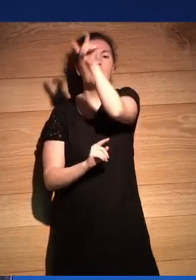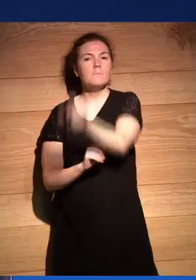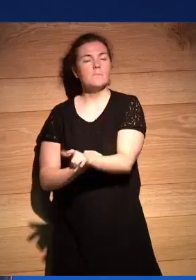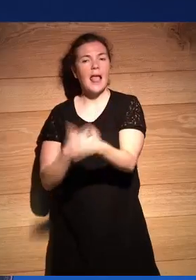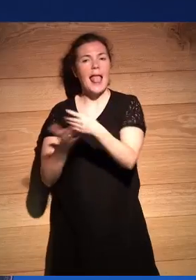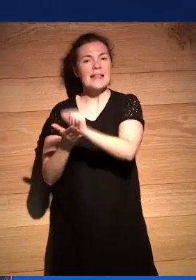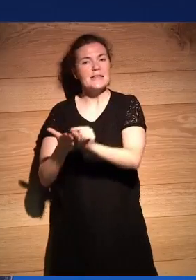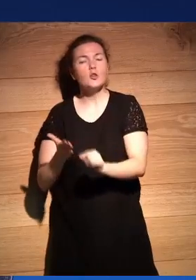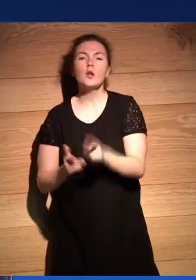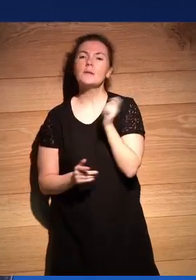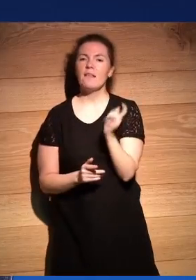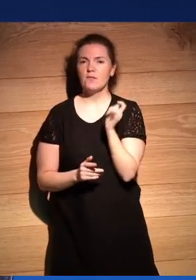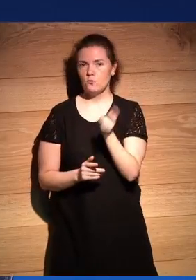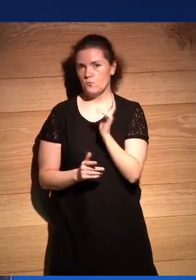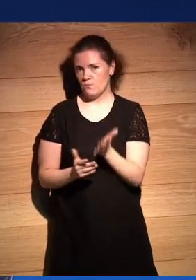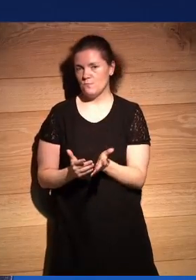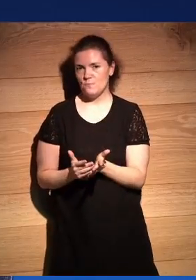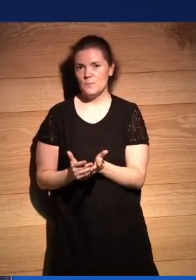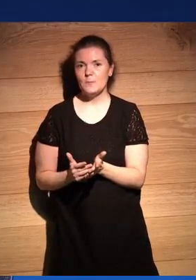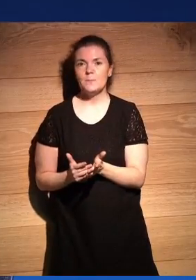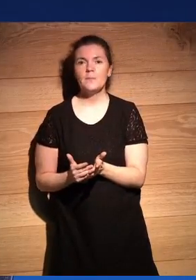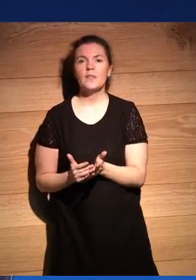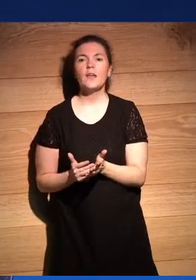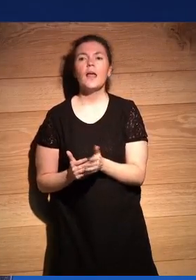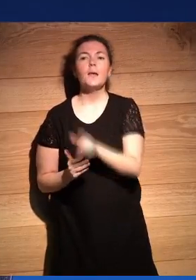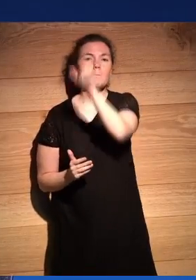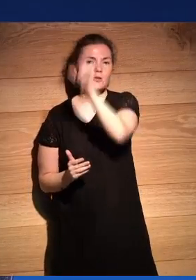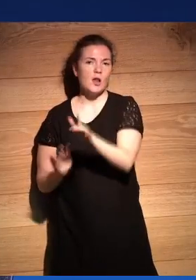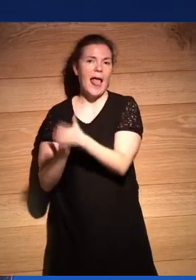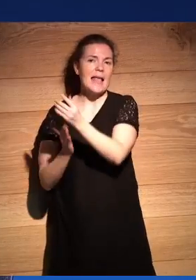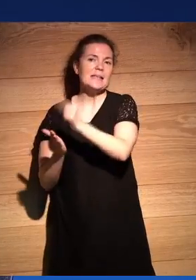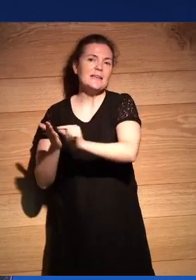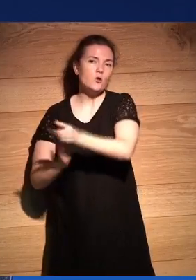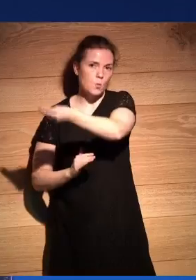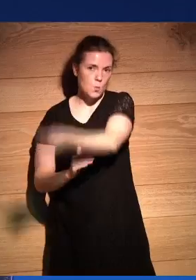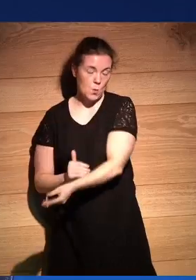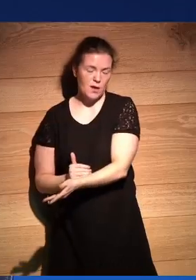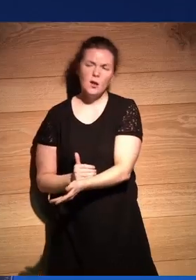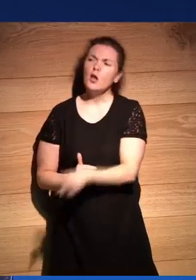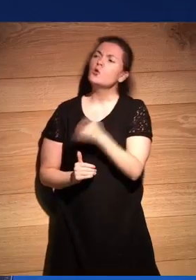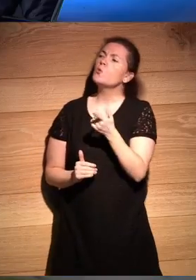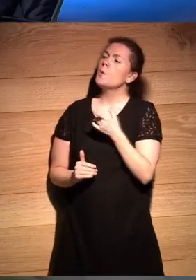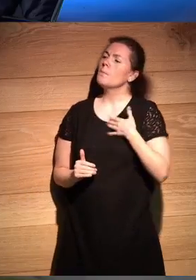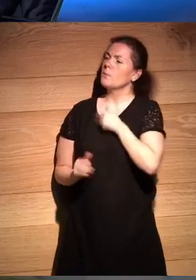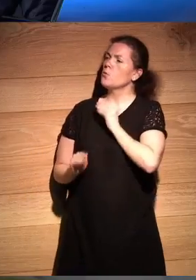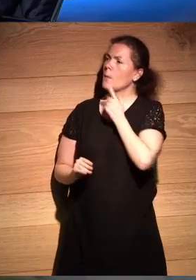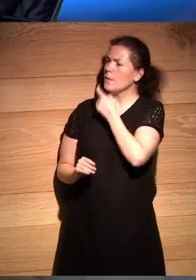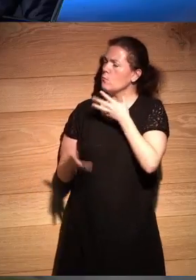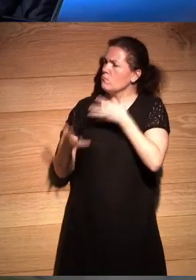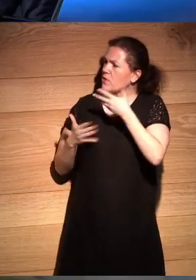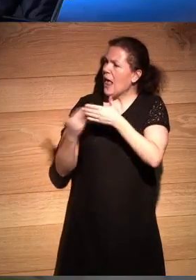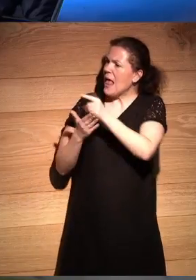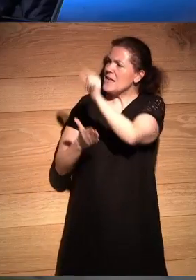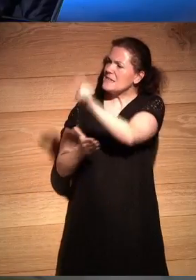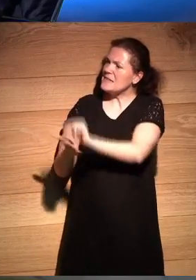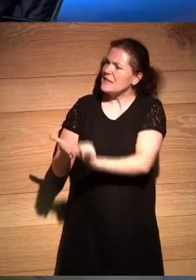común en el mejor sentido de la palabra del gran escritor ¿no? y tú como mitomano de escritores y escritoras ¿por